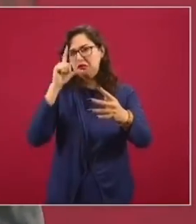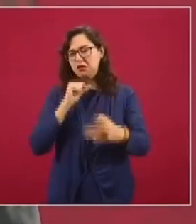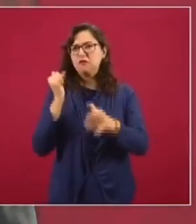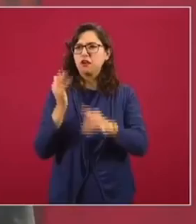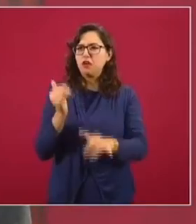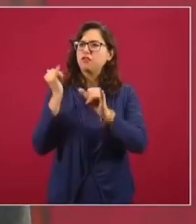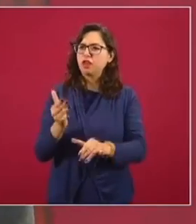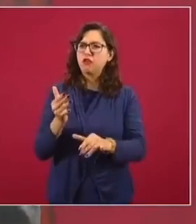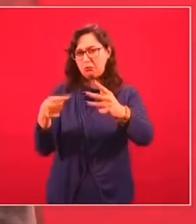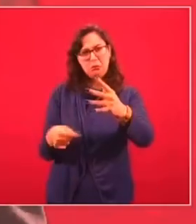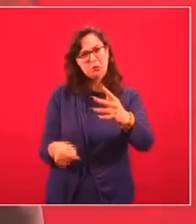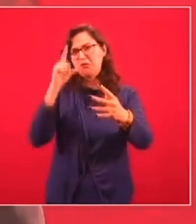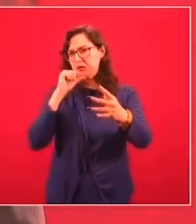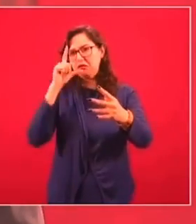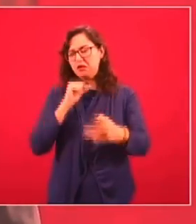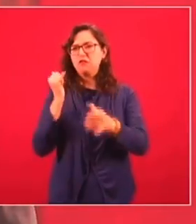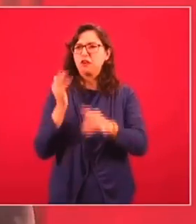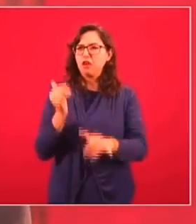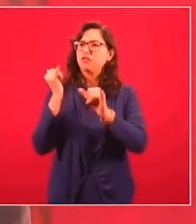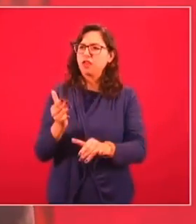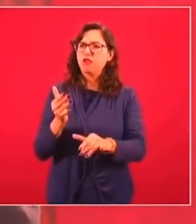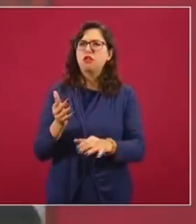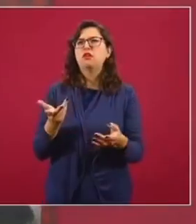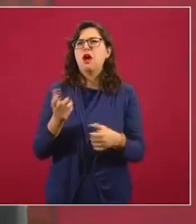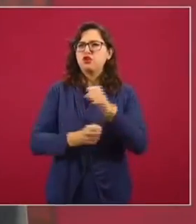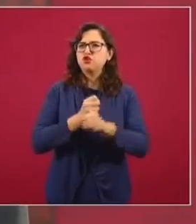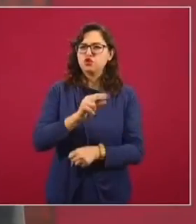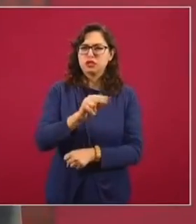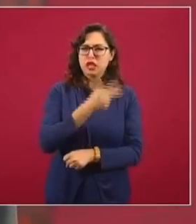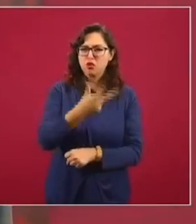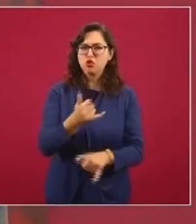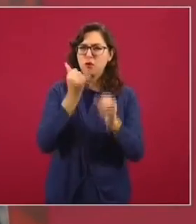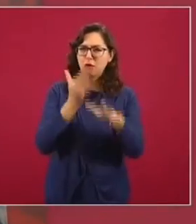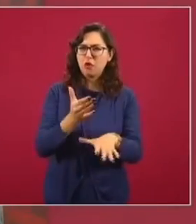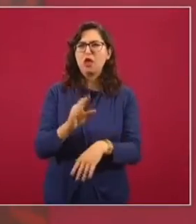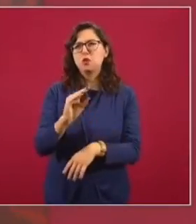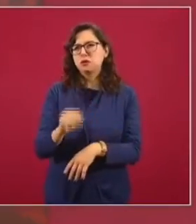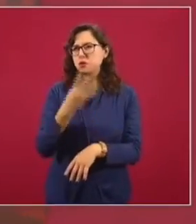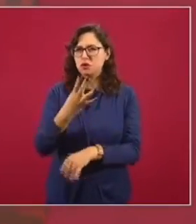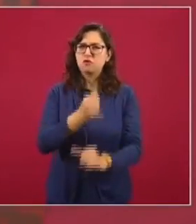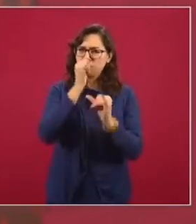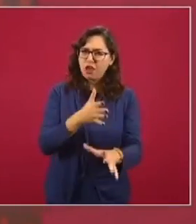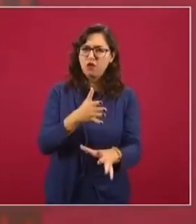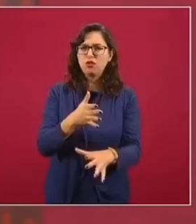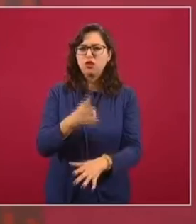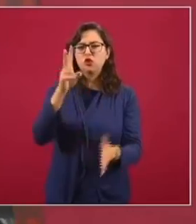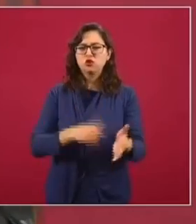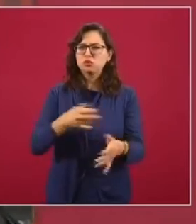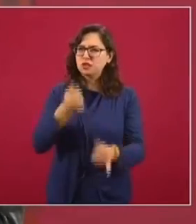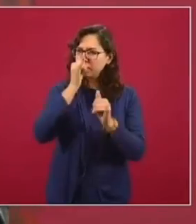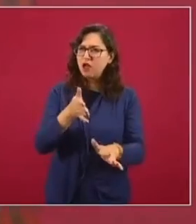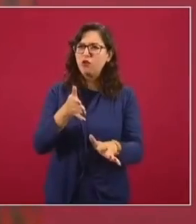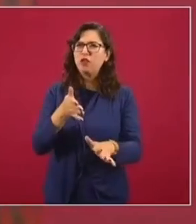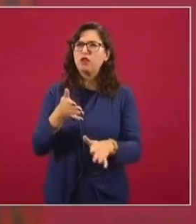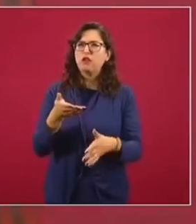fraude en el 88, 94, 2000,